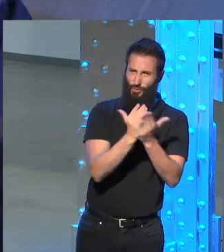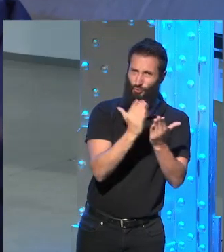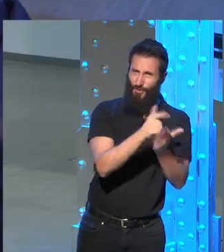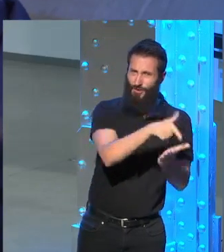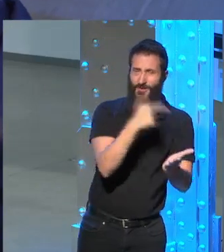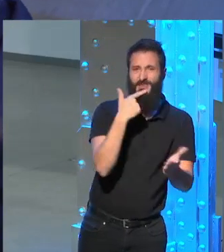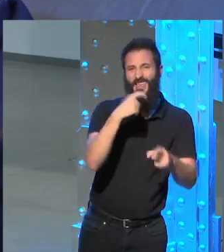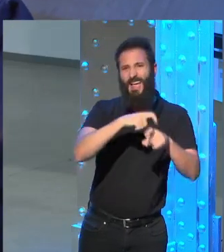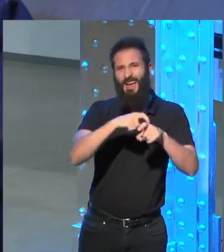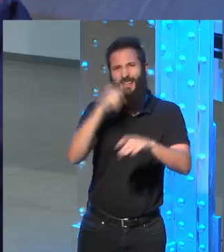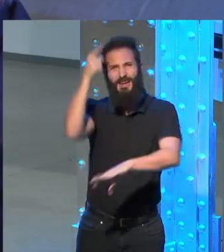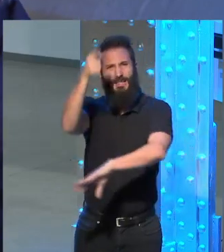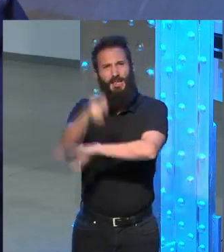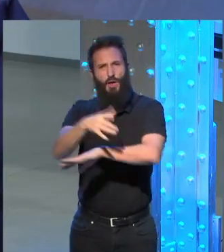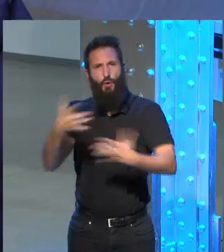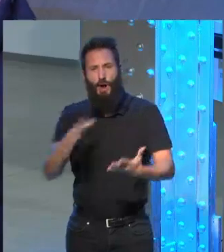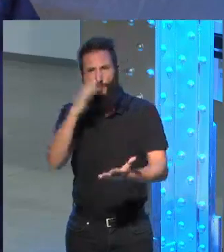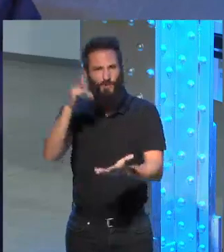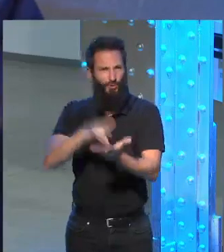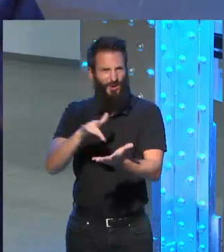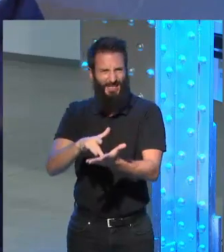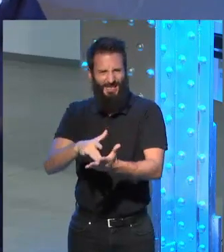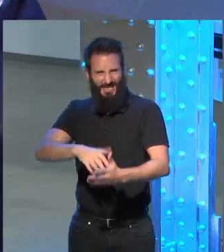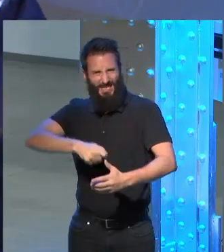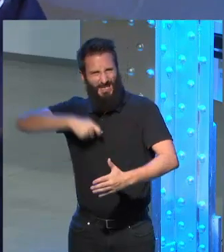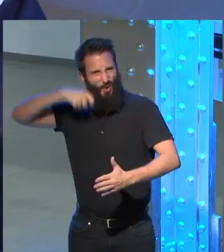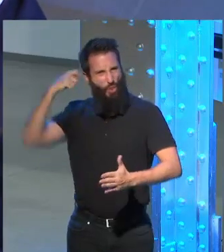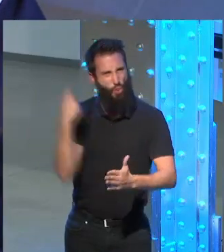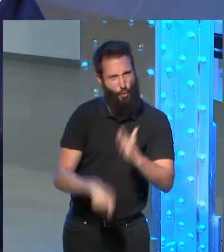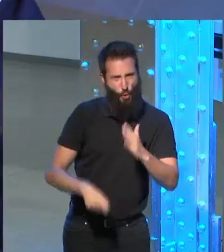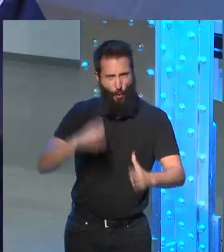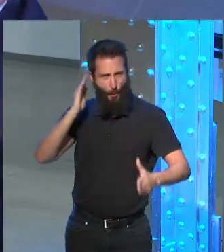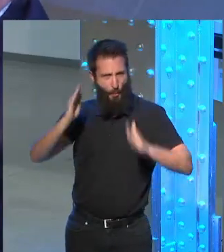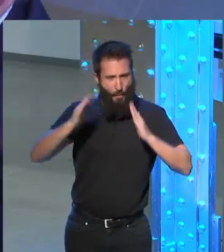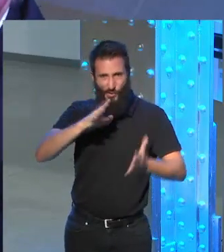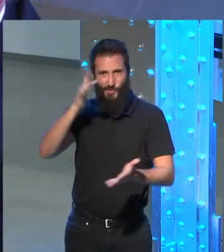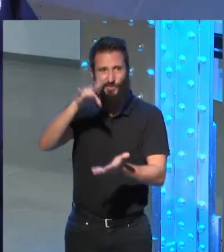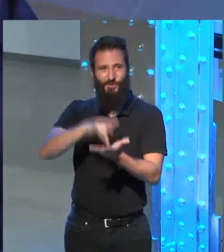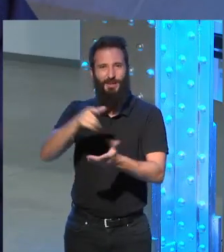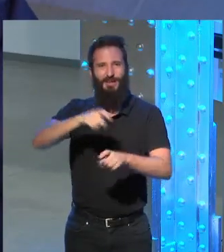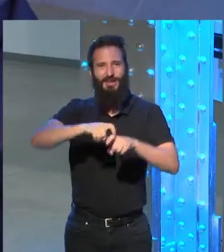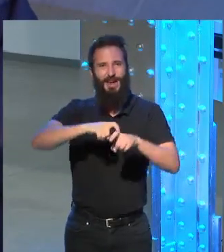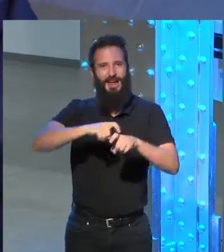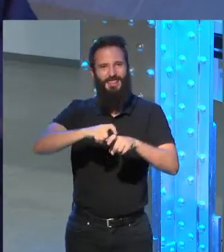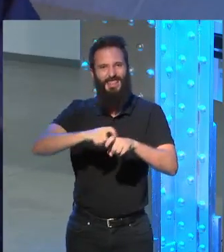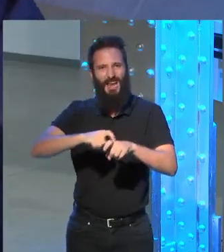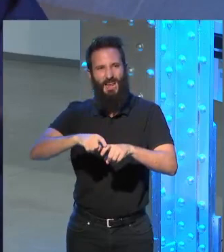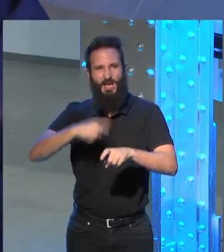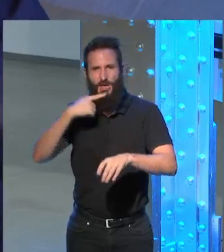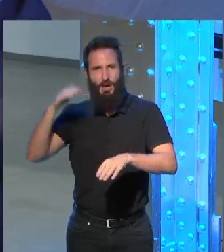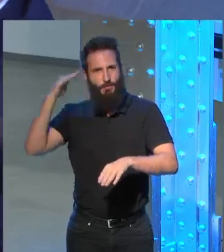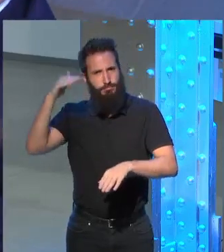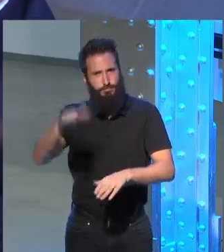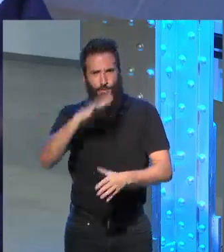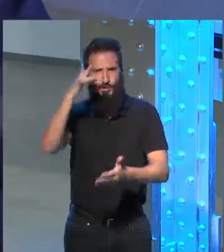caracterizado no sólo por la gran crueldad sino también por el carácter histriónico de Trujillo que hacía